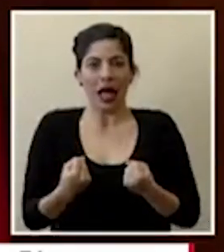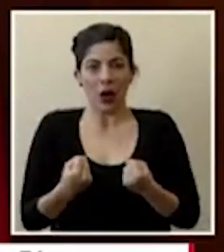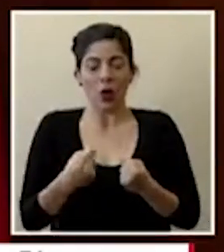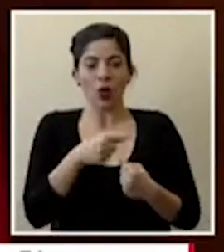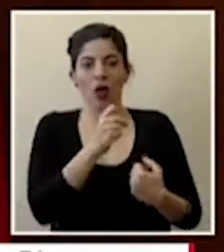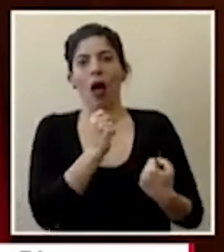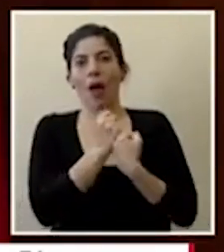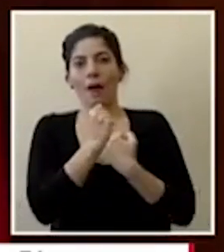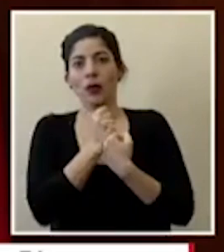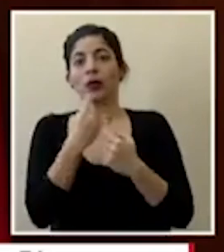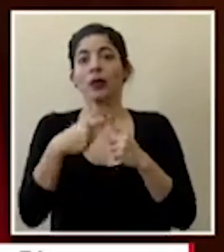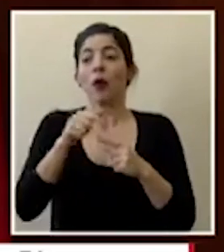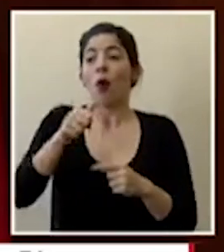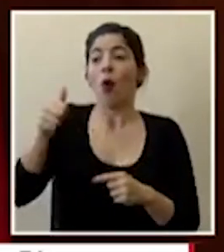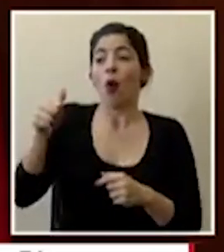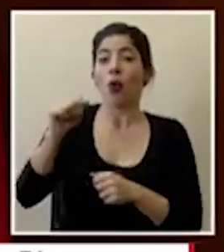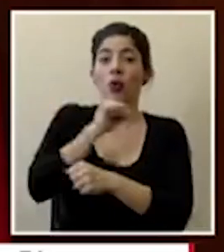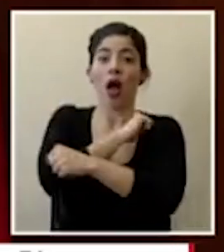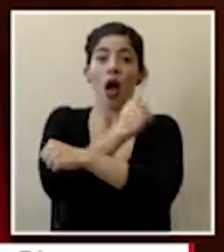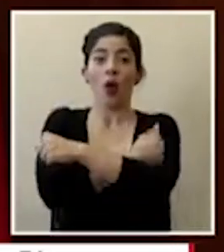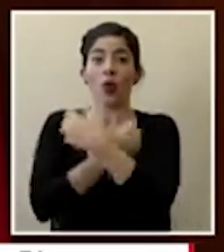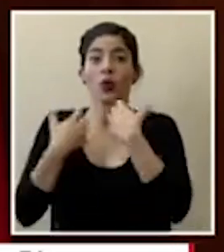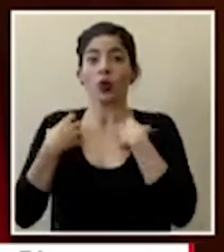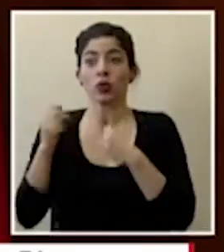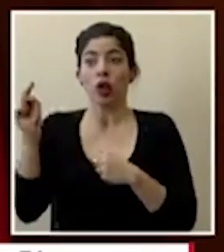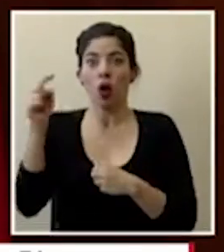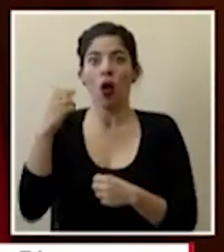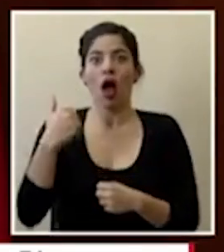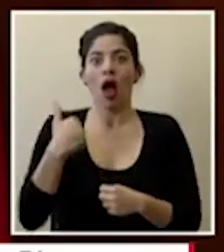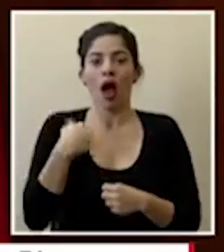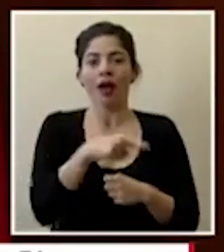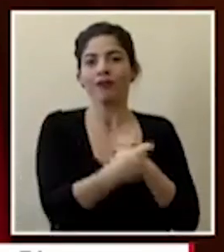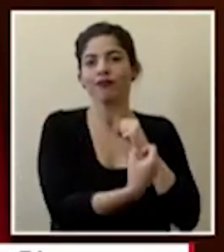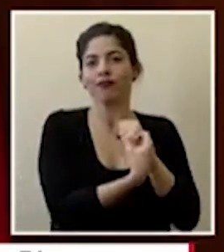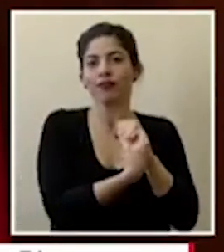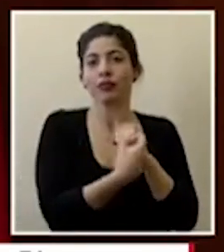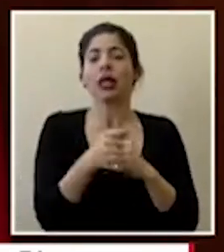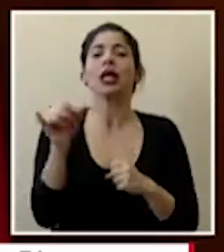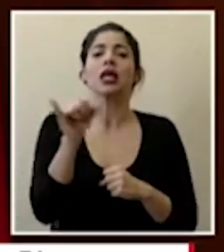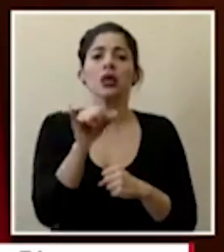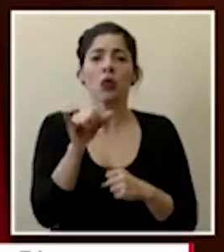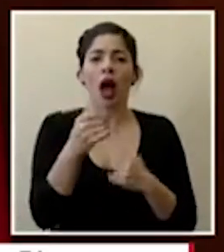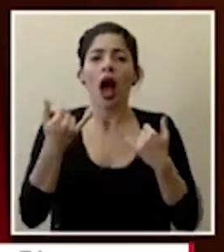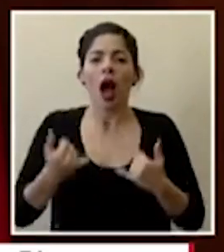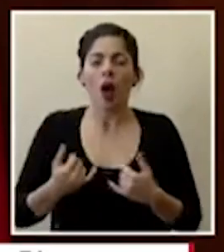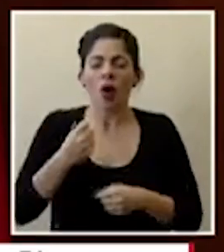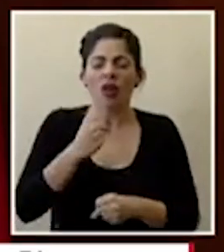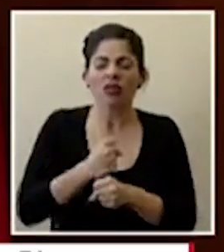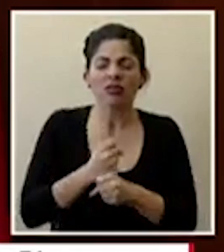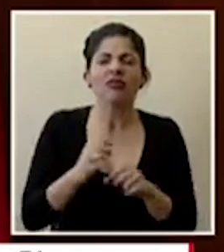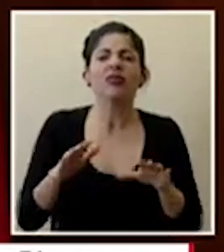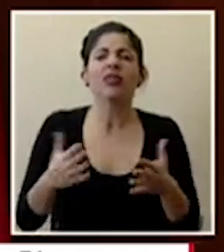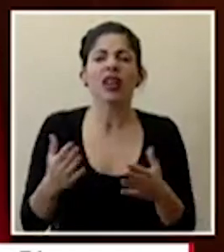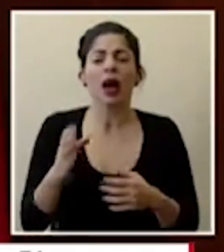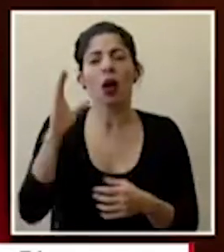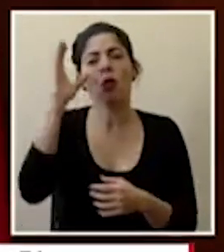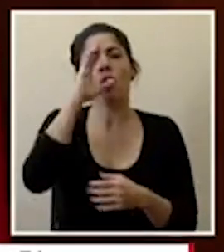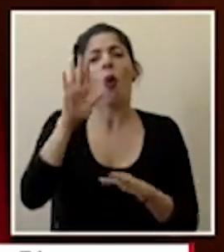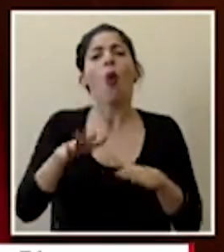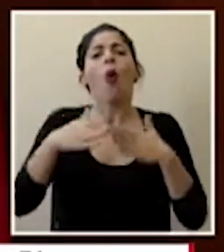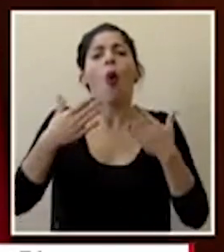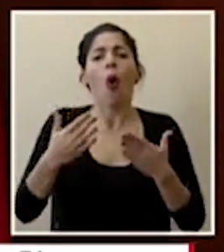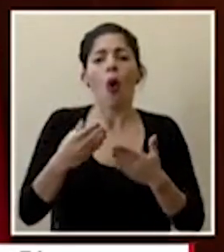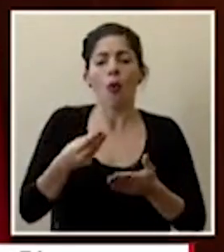que las demás autoridades sanitarias así lo lo tienen igualmente pues estamos trabajando en el poder ayudar a dotar de